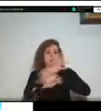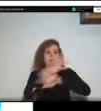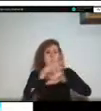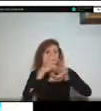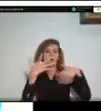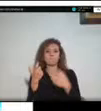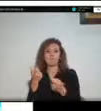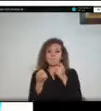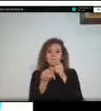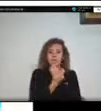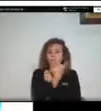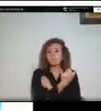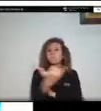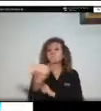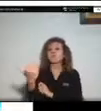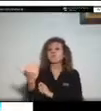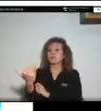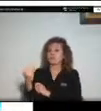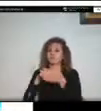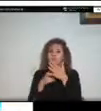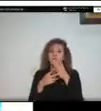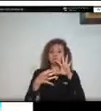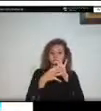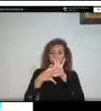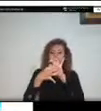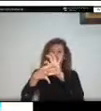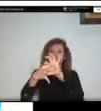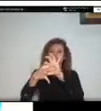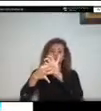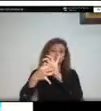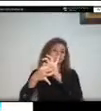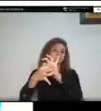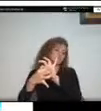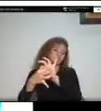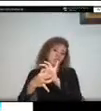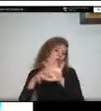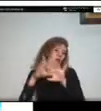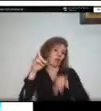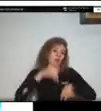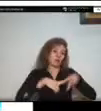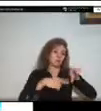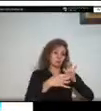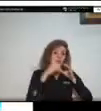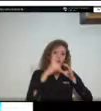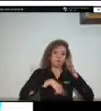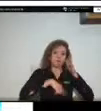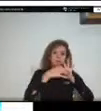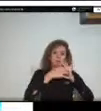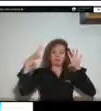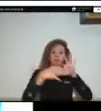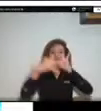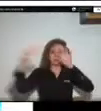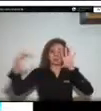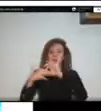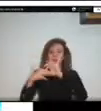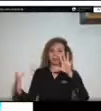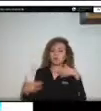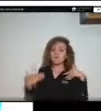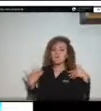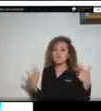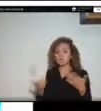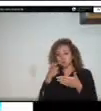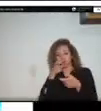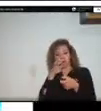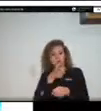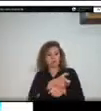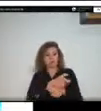títulos hay unos títulos que no están en desarrollo entonces no permiten tener una secuencia de explotación que nos permita tener un